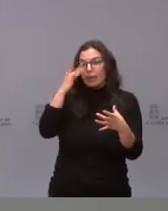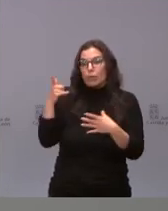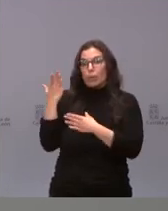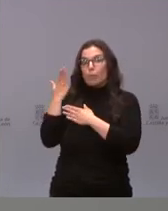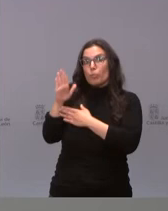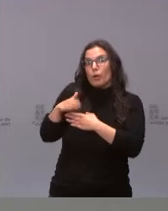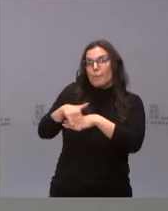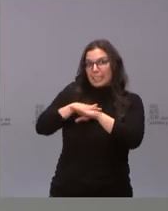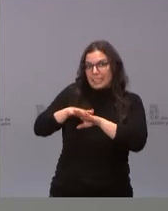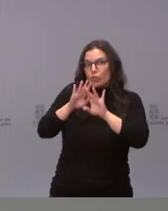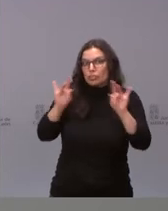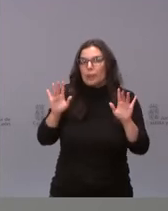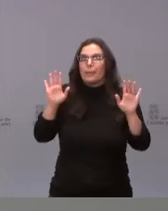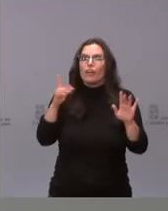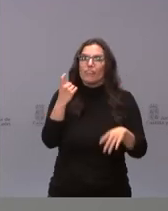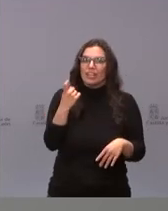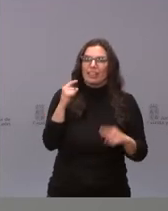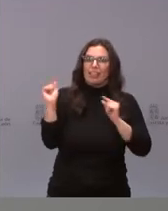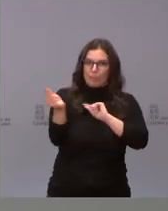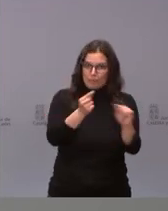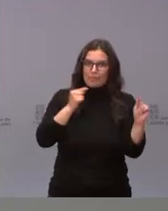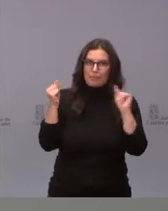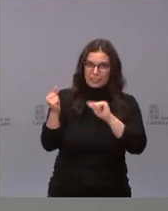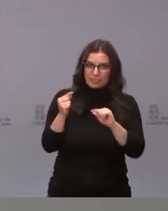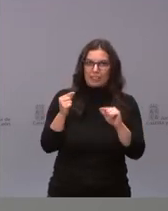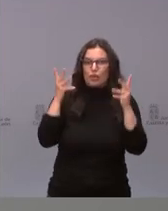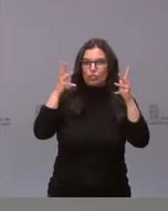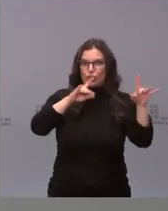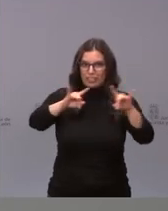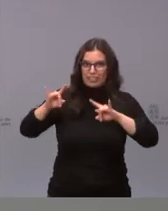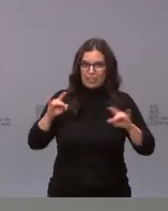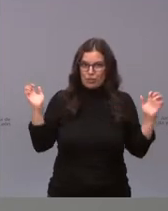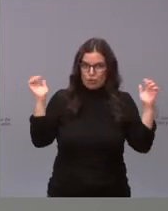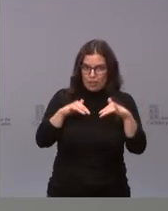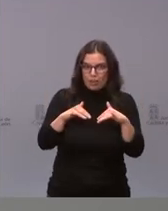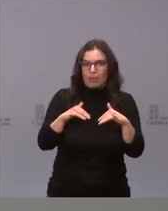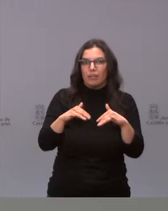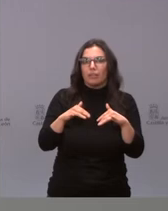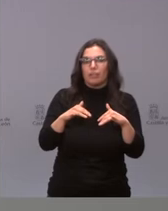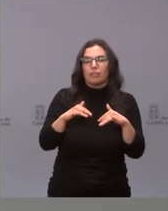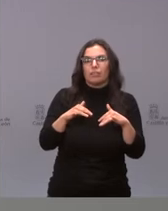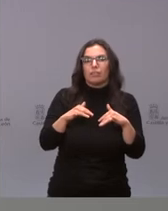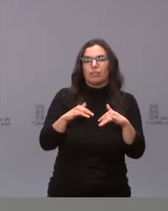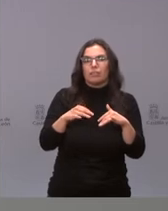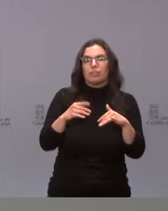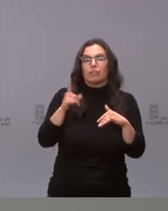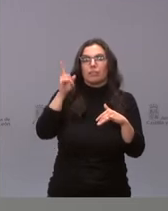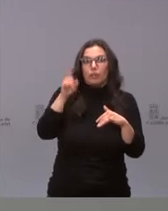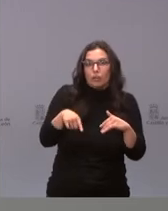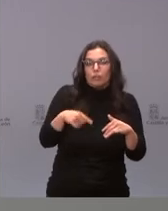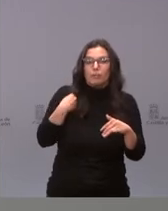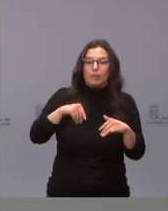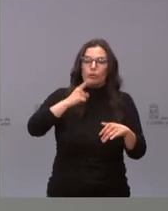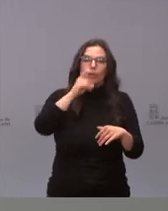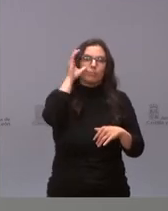el ministerio, pero esto se tiene que debatir en el Senado del Consejo Interterritorial, oídas la ponencia de vacunas, oída